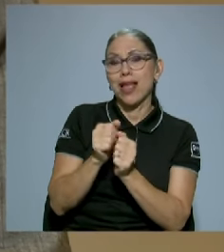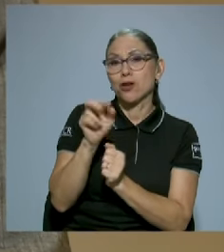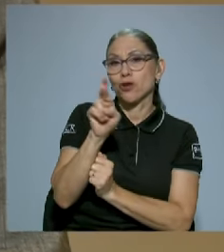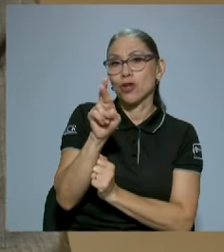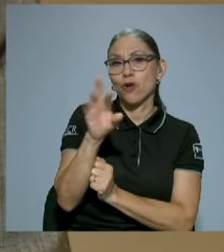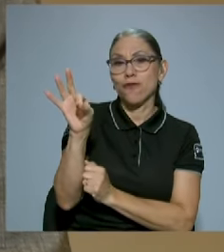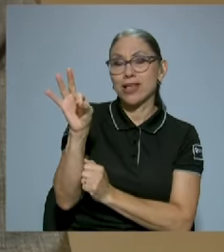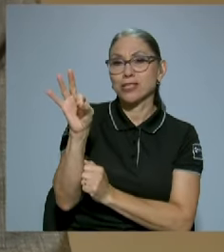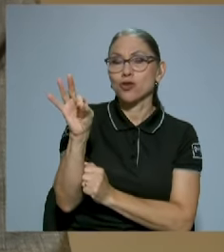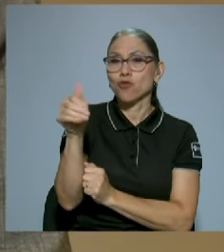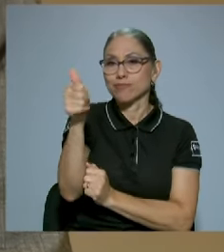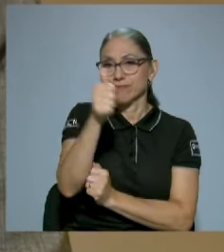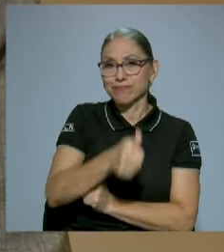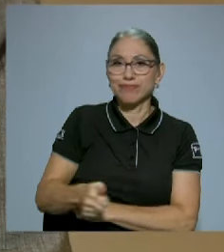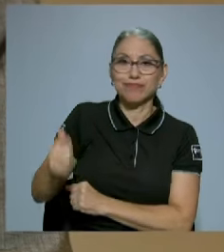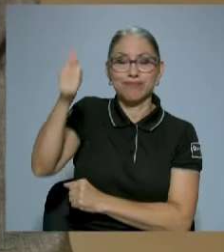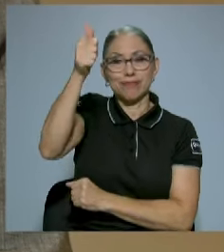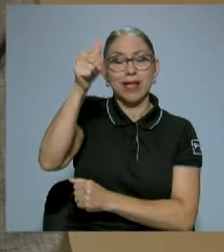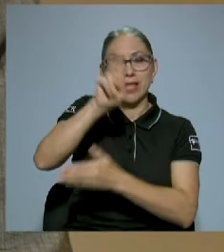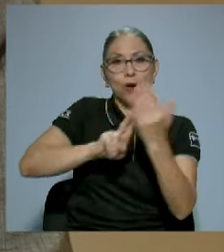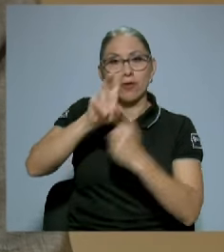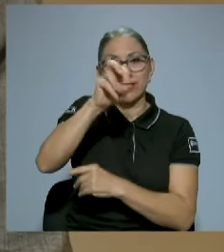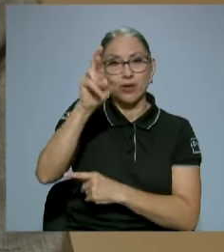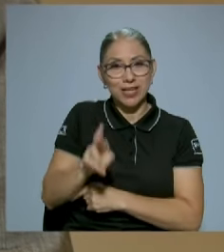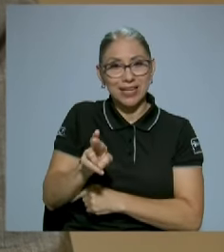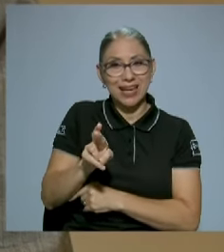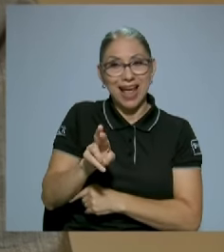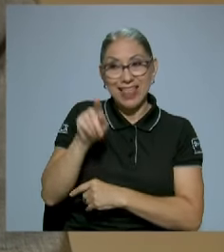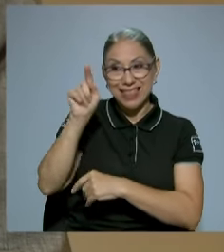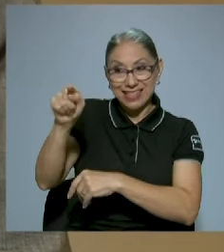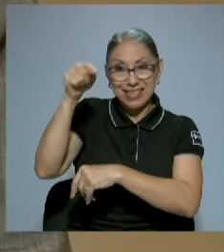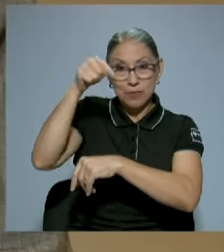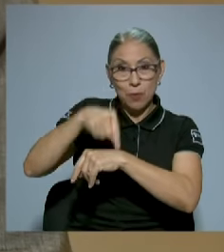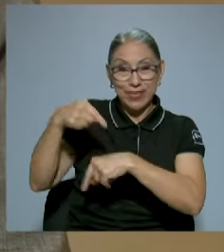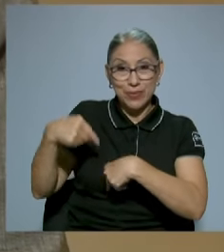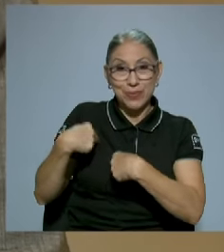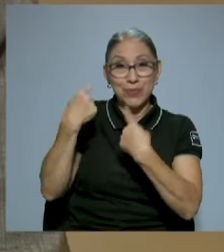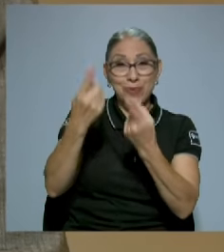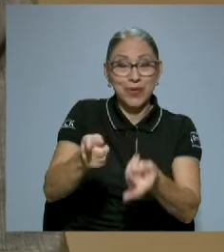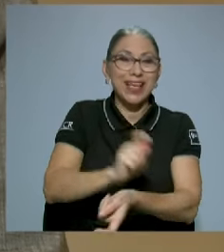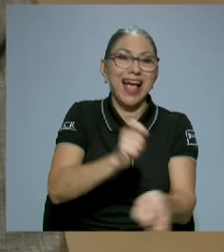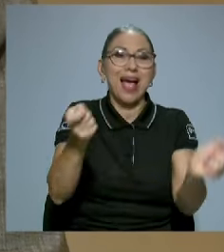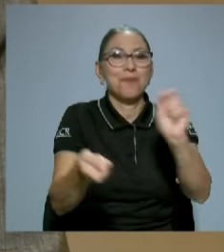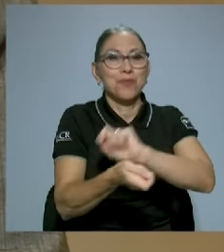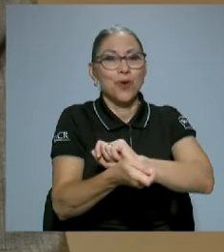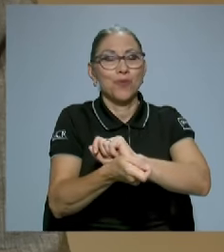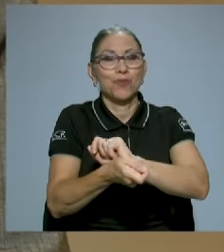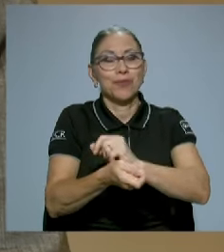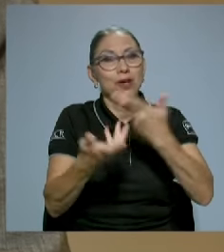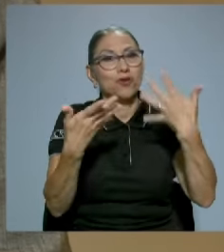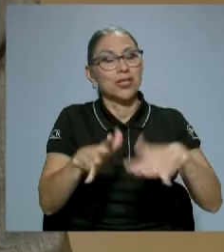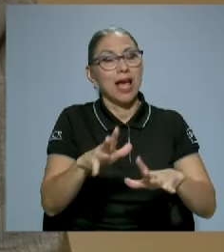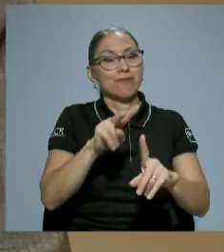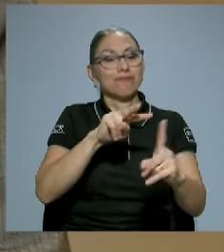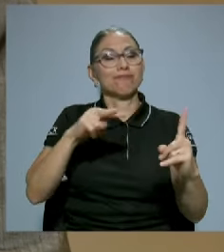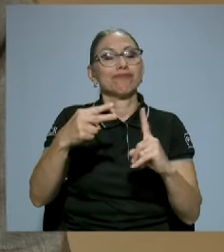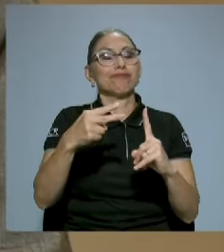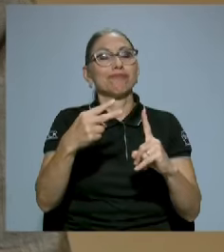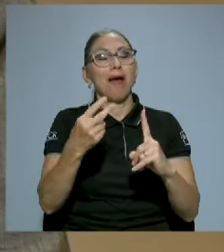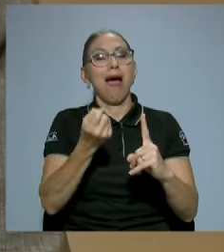la Universidad de Costa Rica y a partir de entonces cambió, fue la moderna concepción y